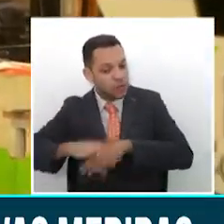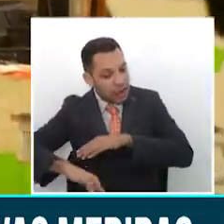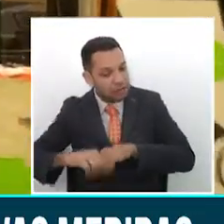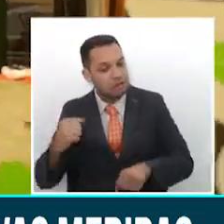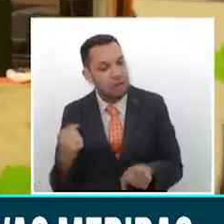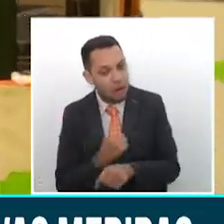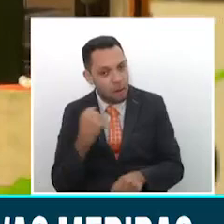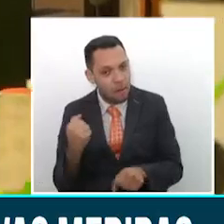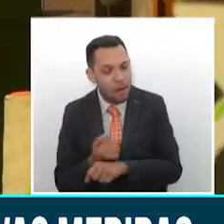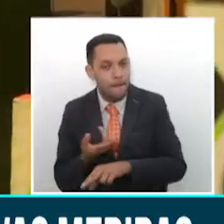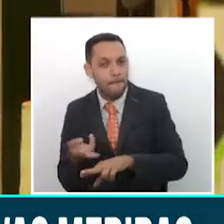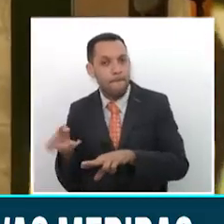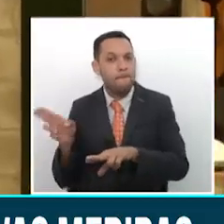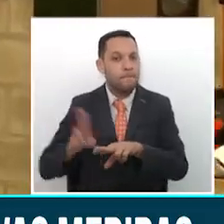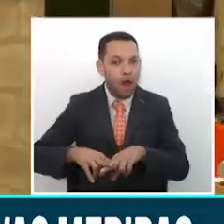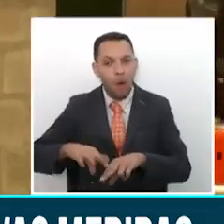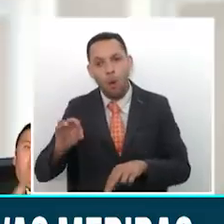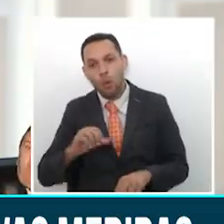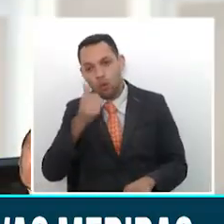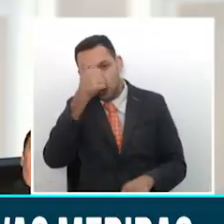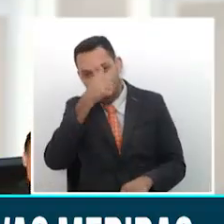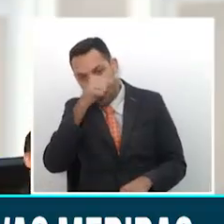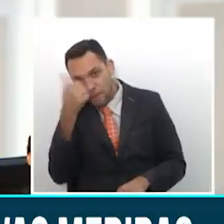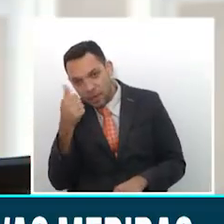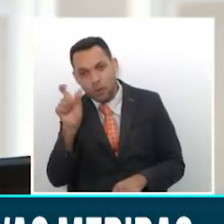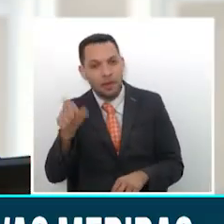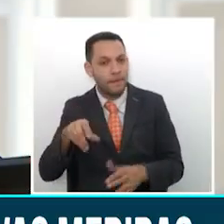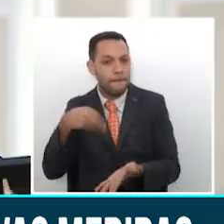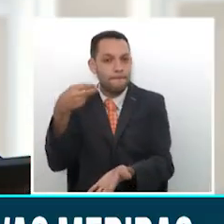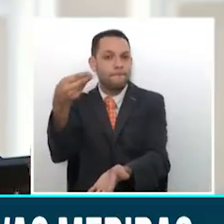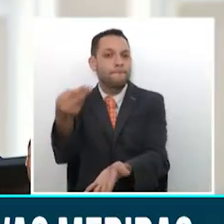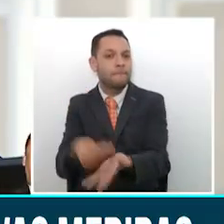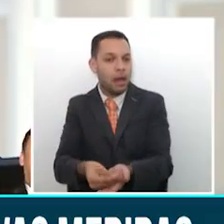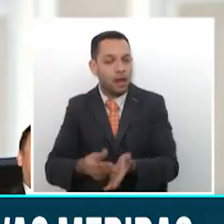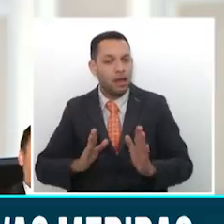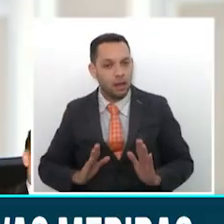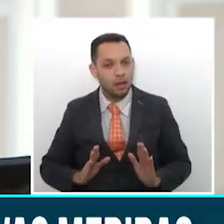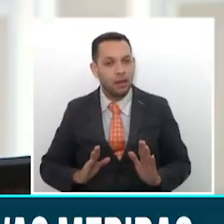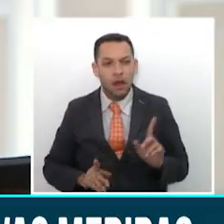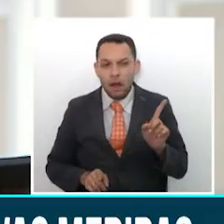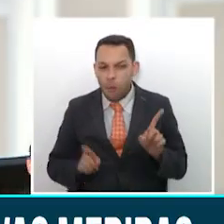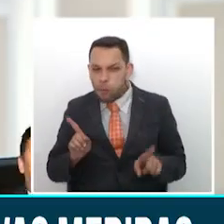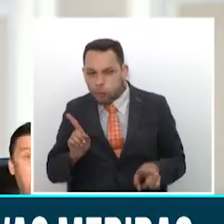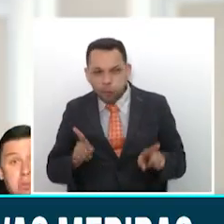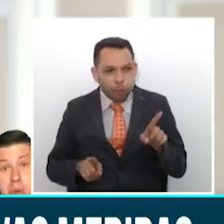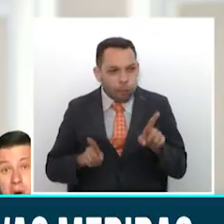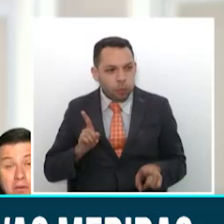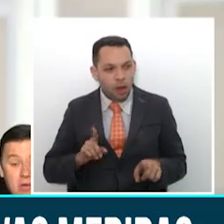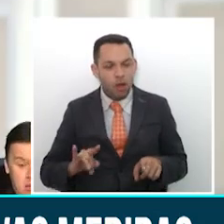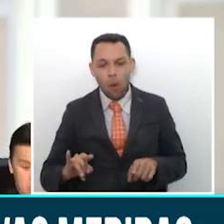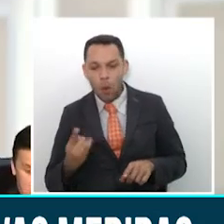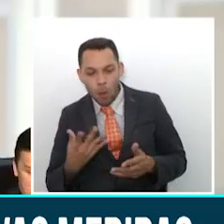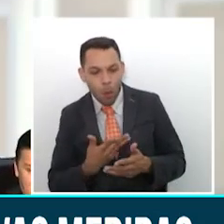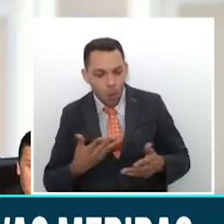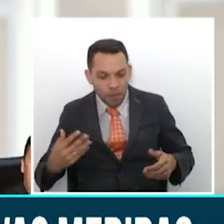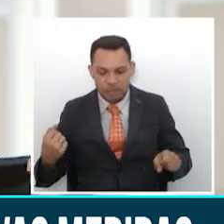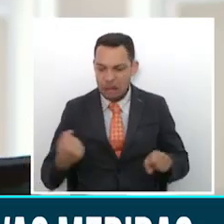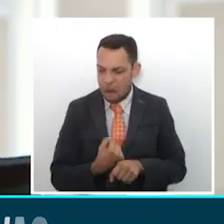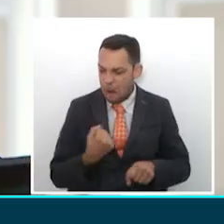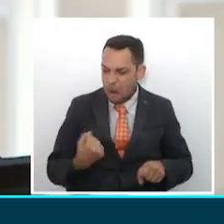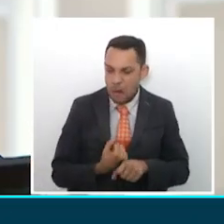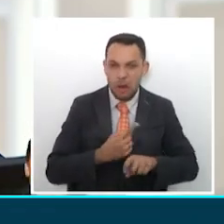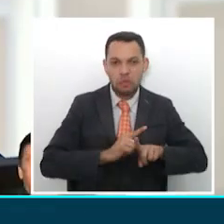laboral o de trabajar domingos o festivos. Cuando exista alguna posibilidad de hacer trabajo diferente a